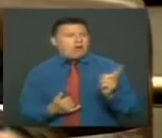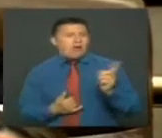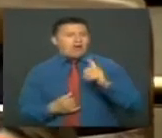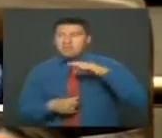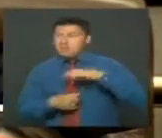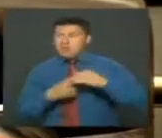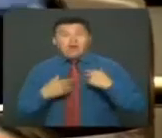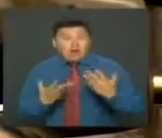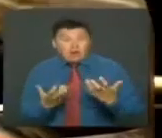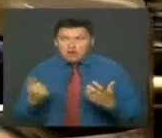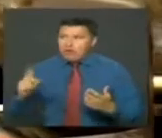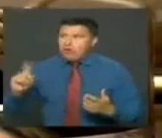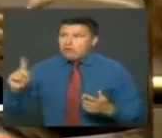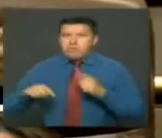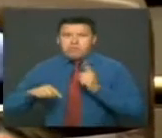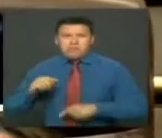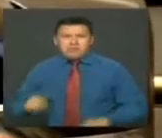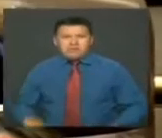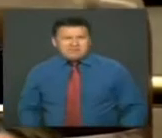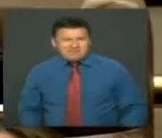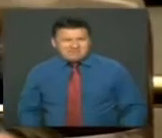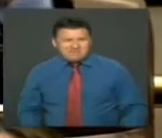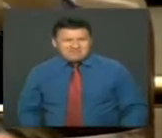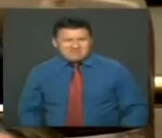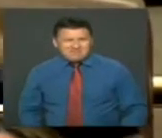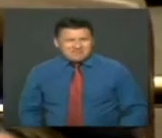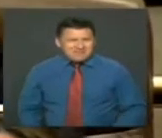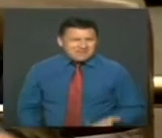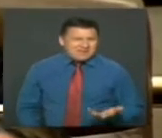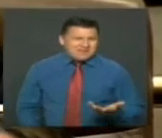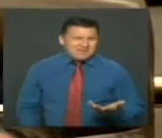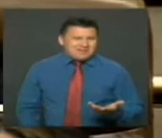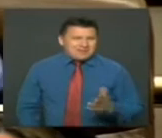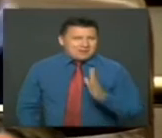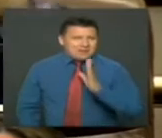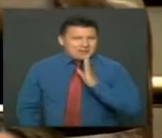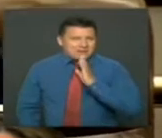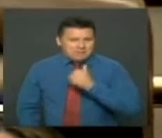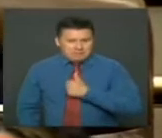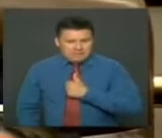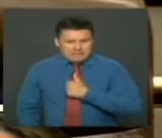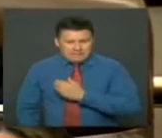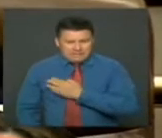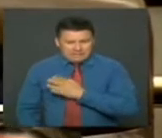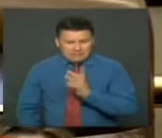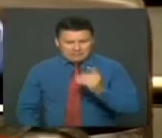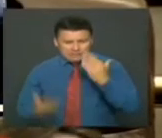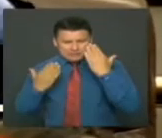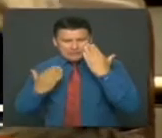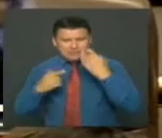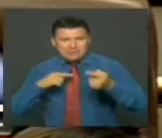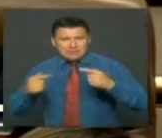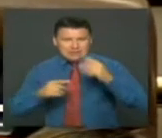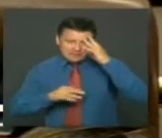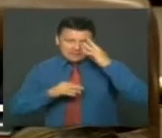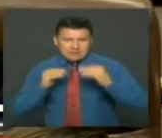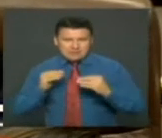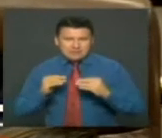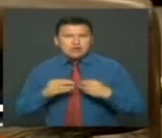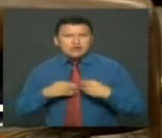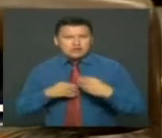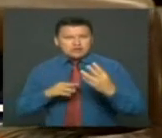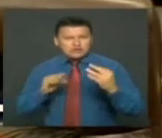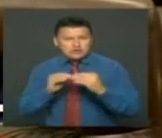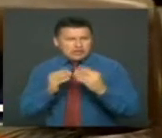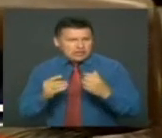de situaciones, cuando quién va a ser supuestamente el perjudicado con el mismo, o el que no está de acuerdo con que ocurra, estuvo de acuerdo con que